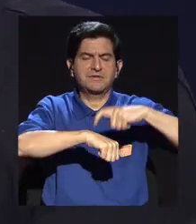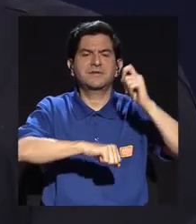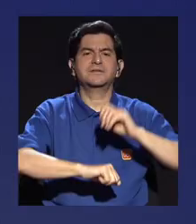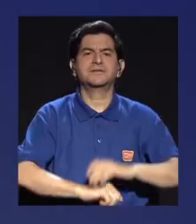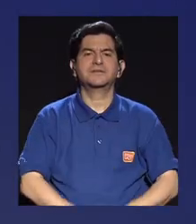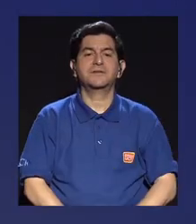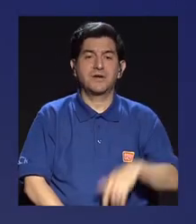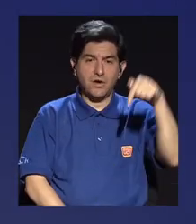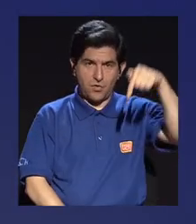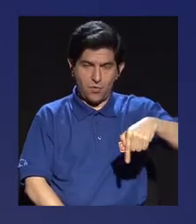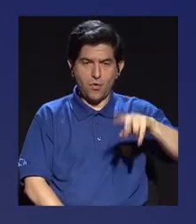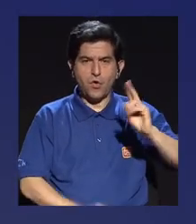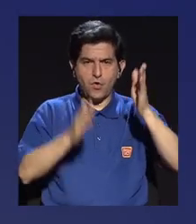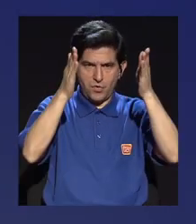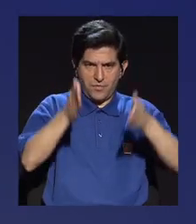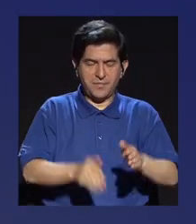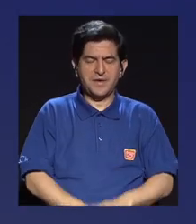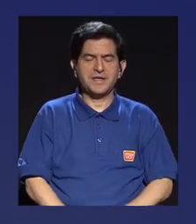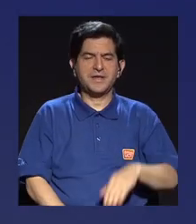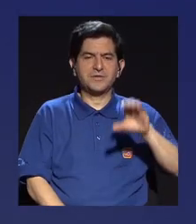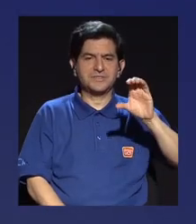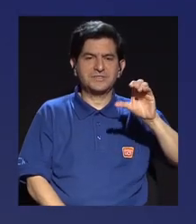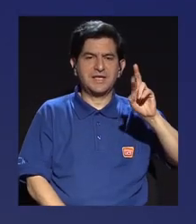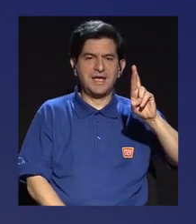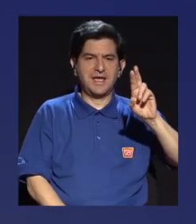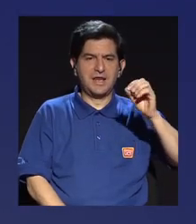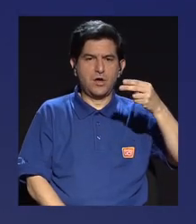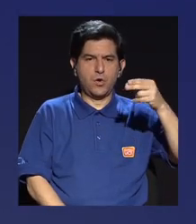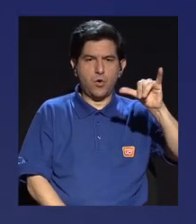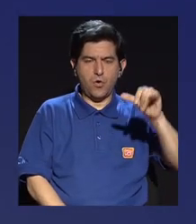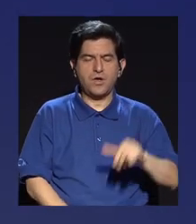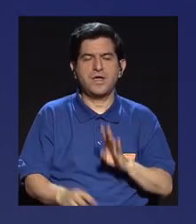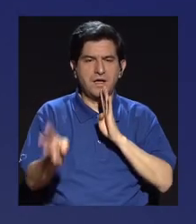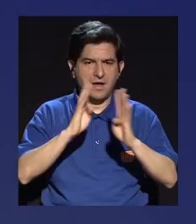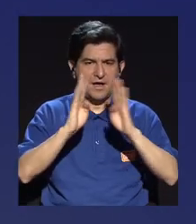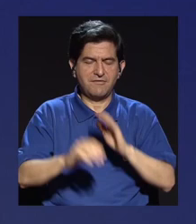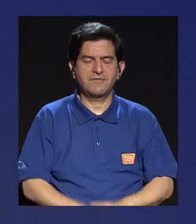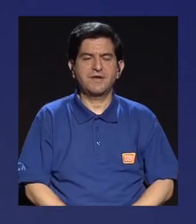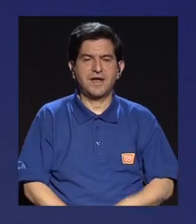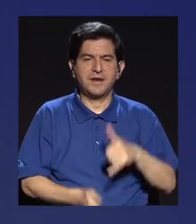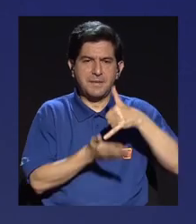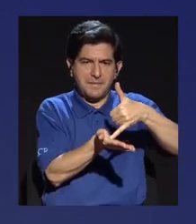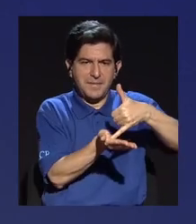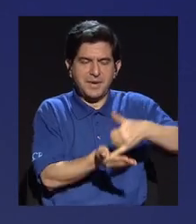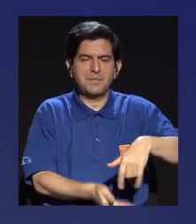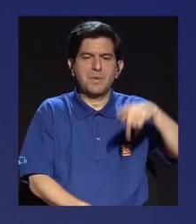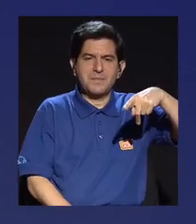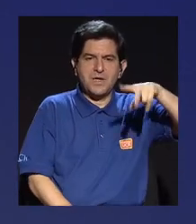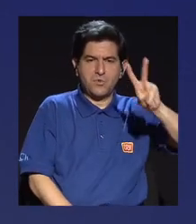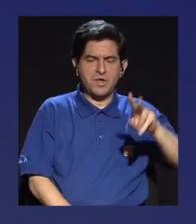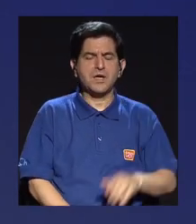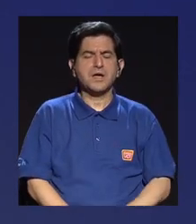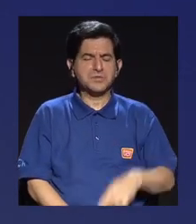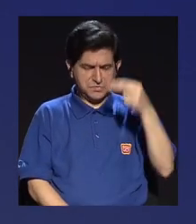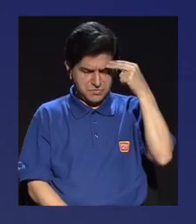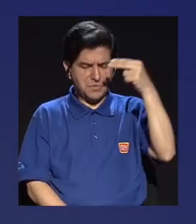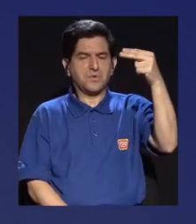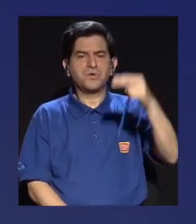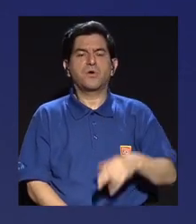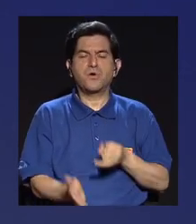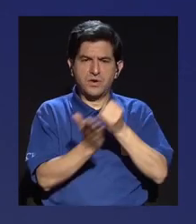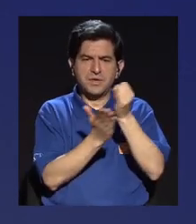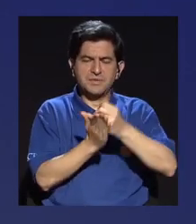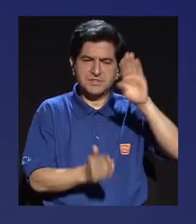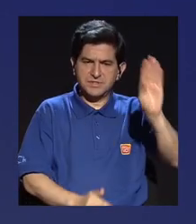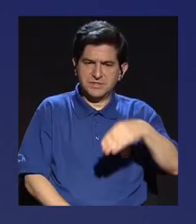Efectivamente, estamos hoy con los compañeros de CR hoy conversando sobre el premio Pío Víquez, premio bien merecido a